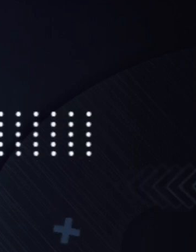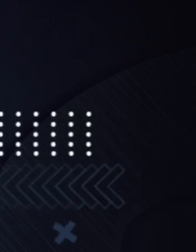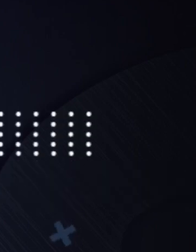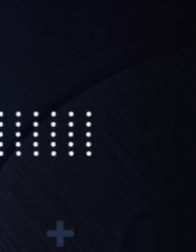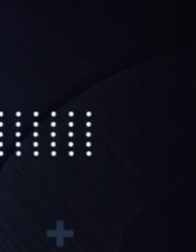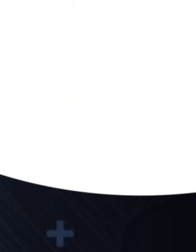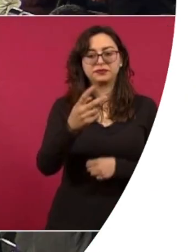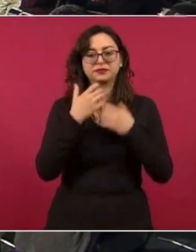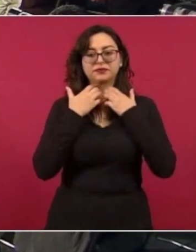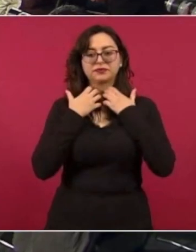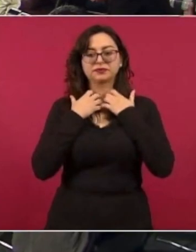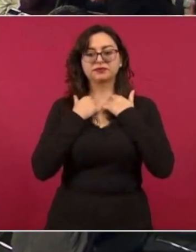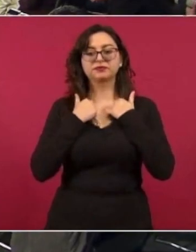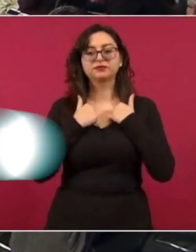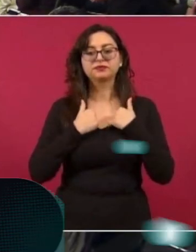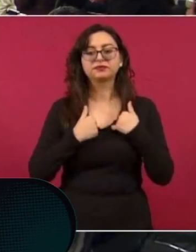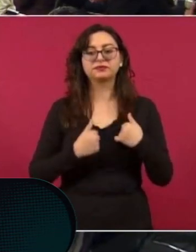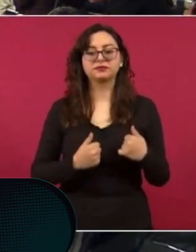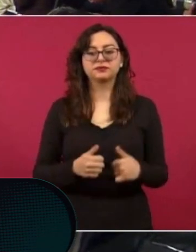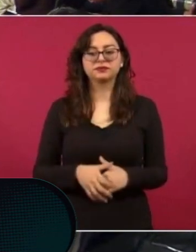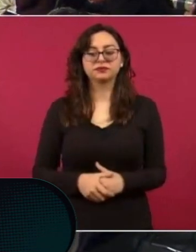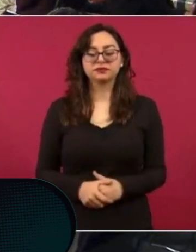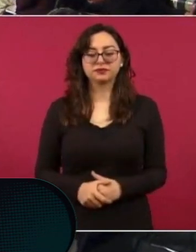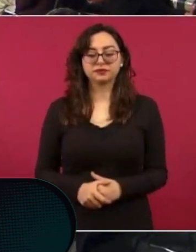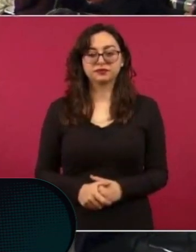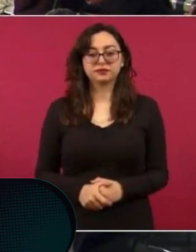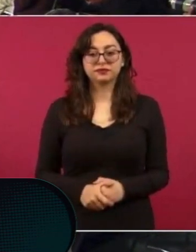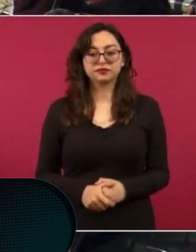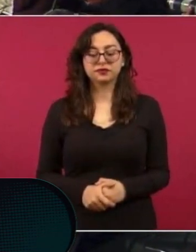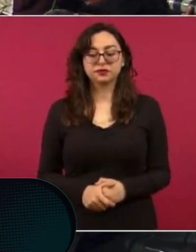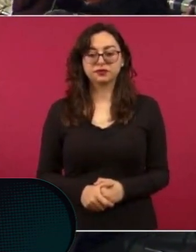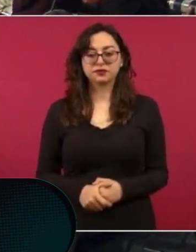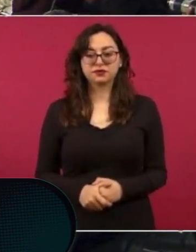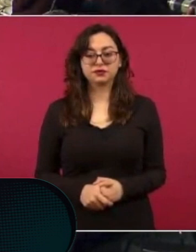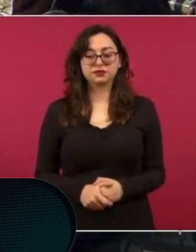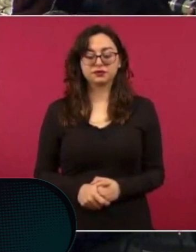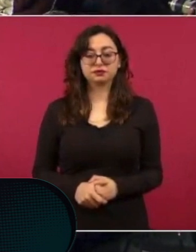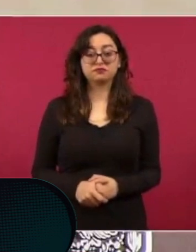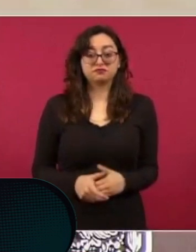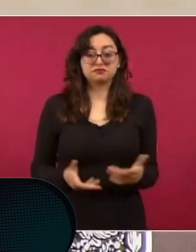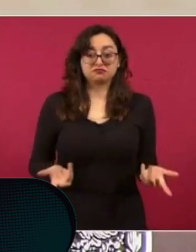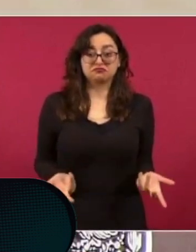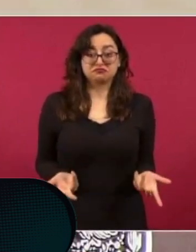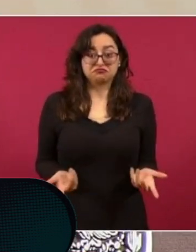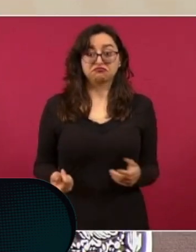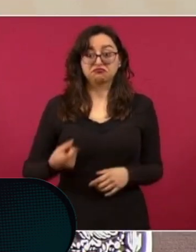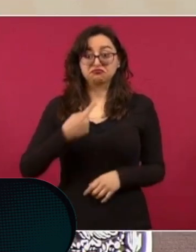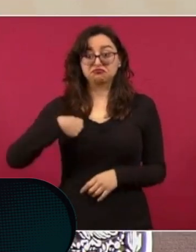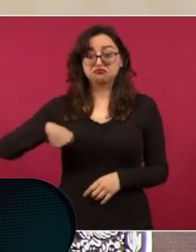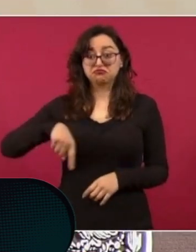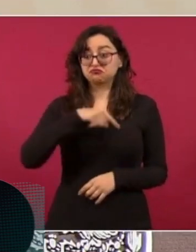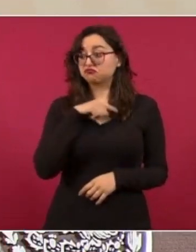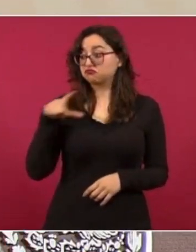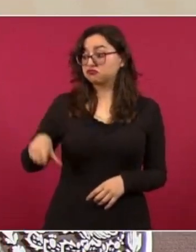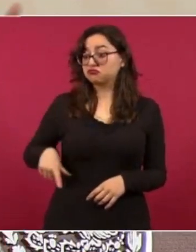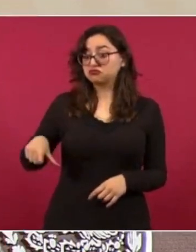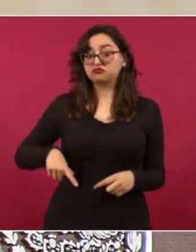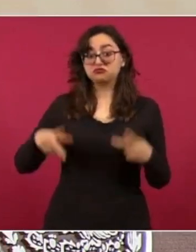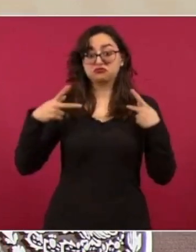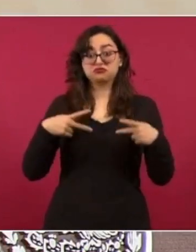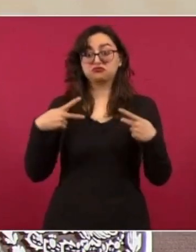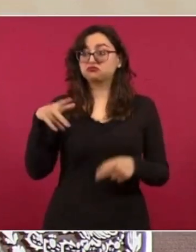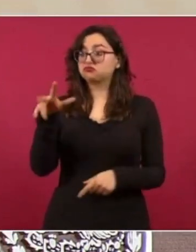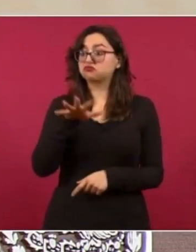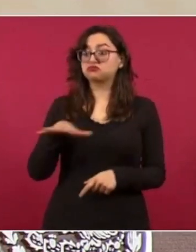Nosotros tenemos una alianza con el pueblo, no tenemos